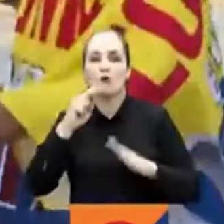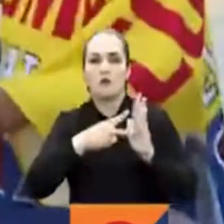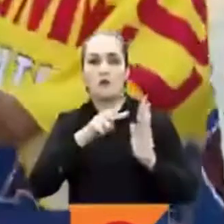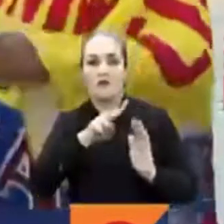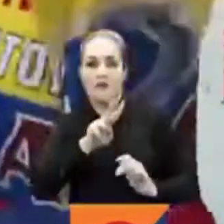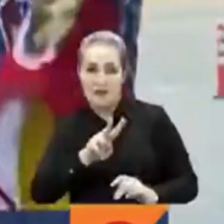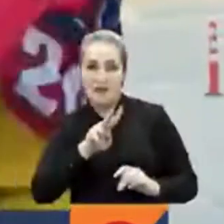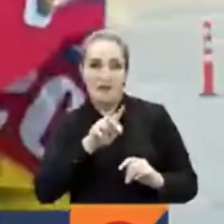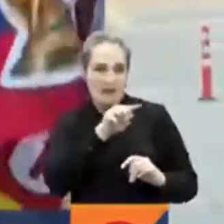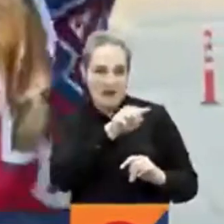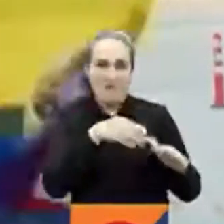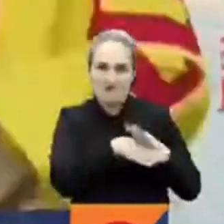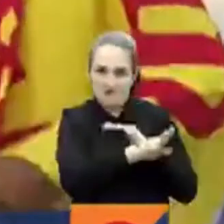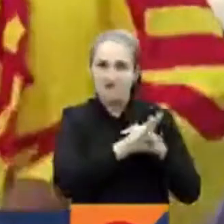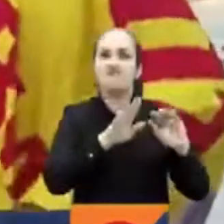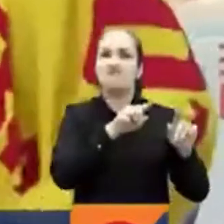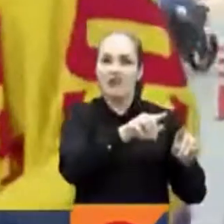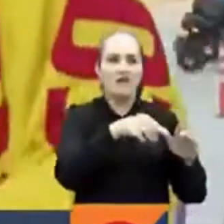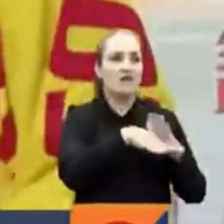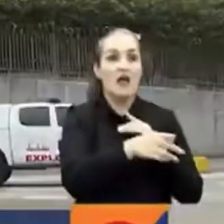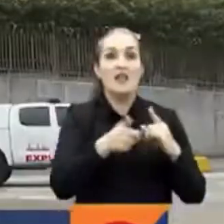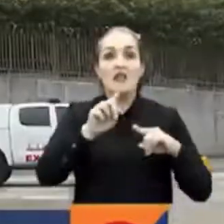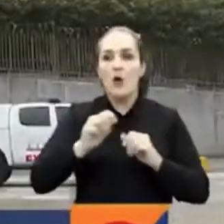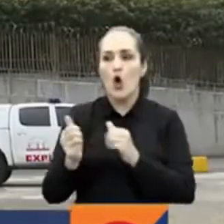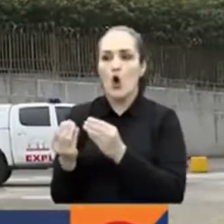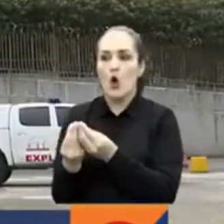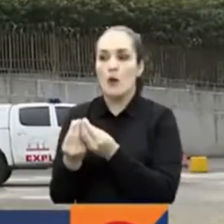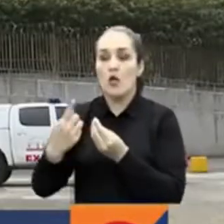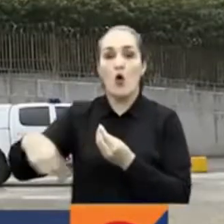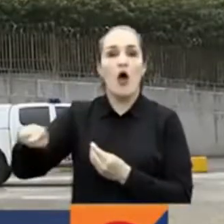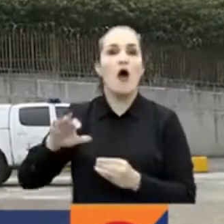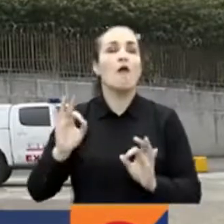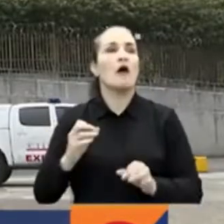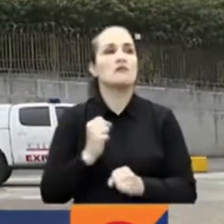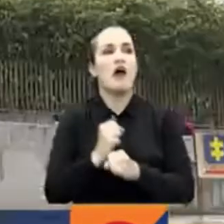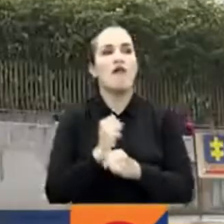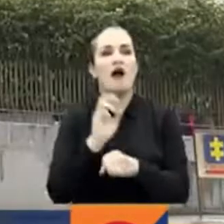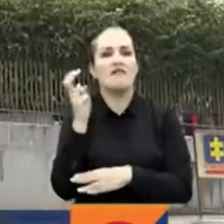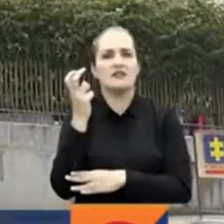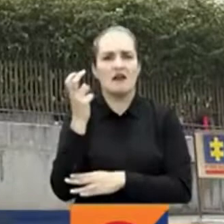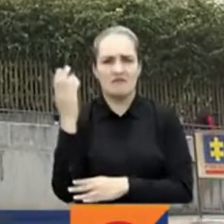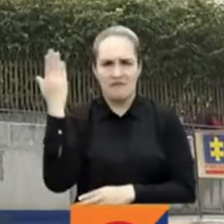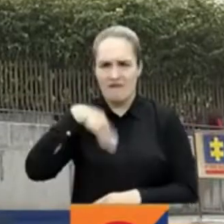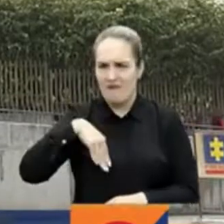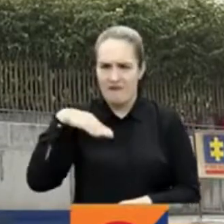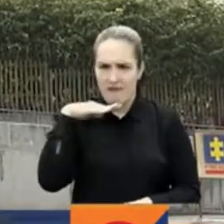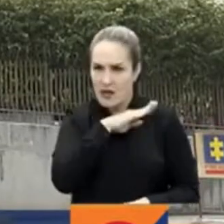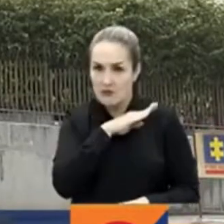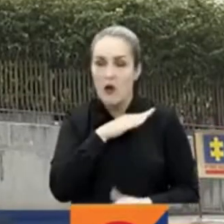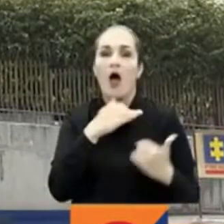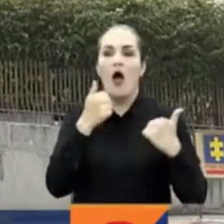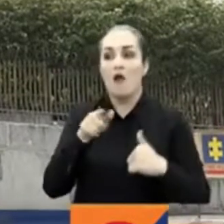pasar por agentes del CTI a sus acompañantes. La procesada no aceptó los cargos.